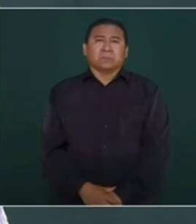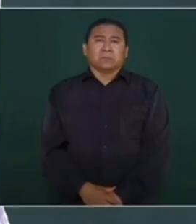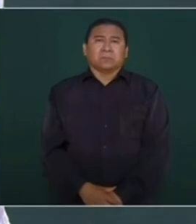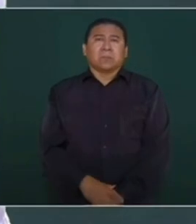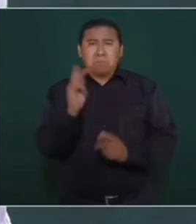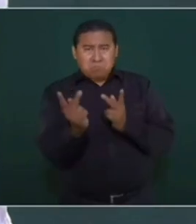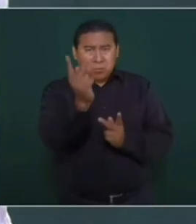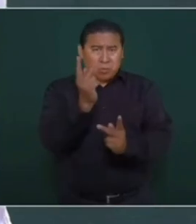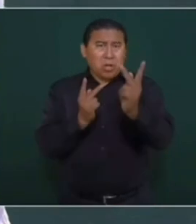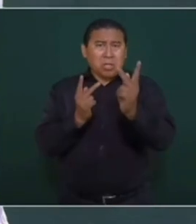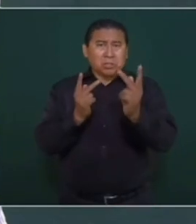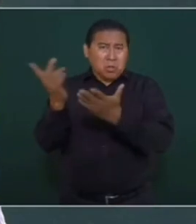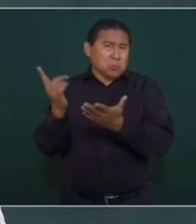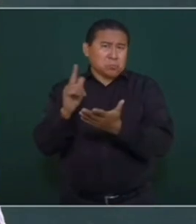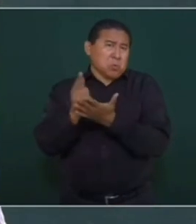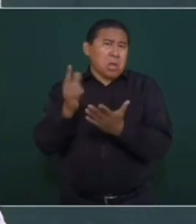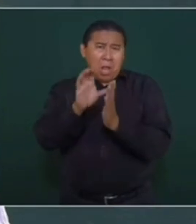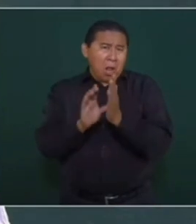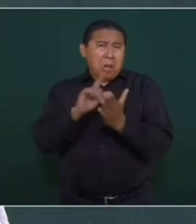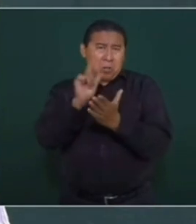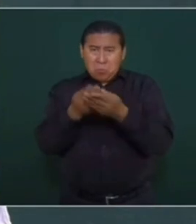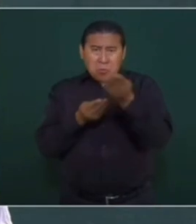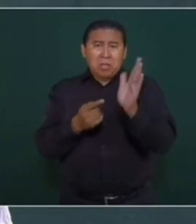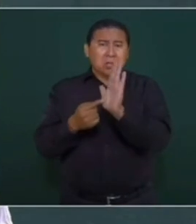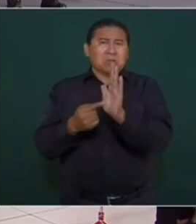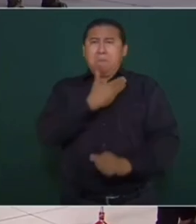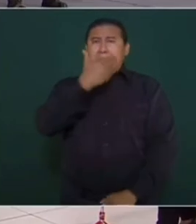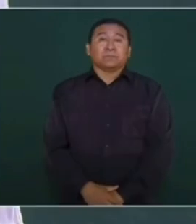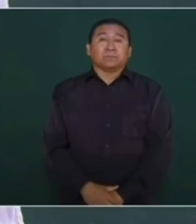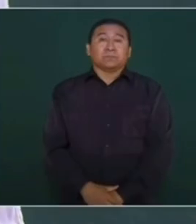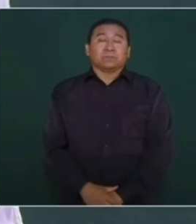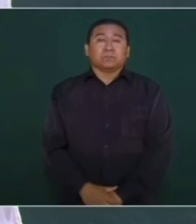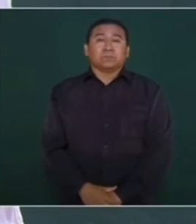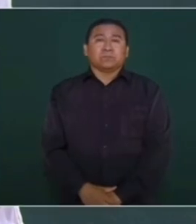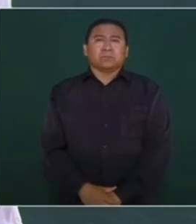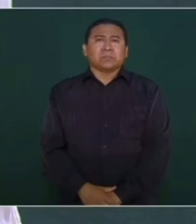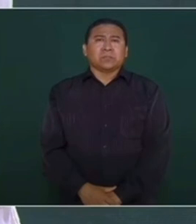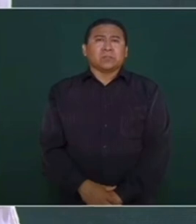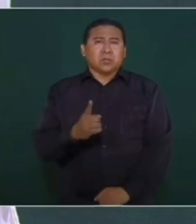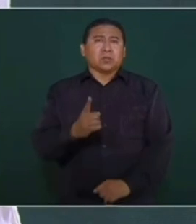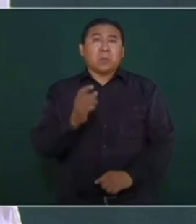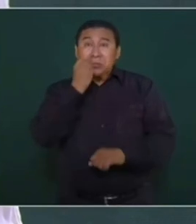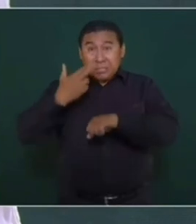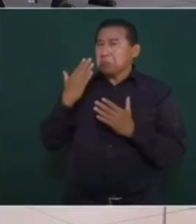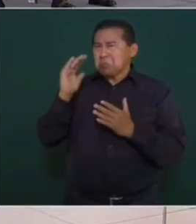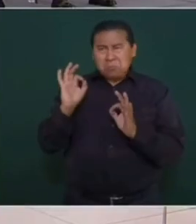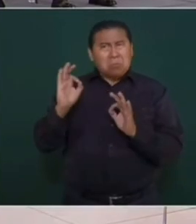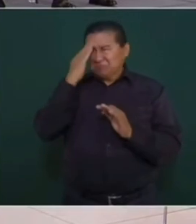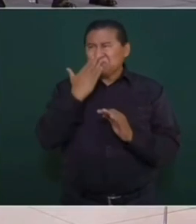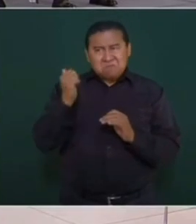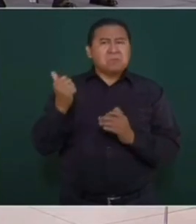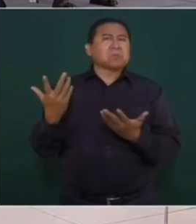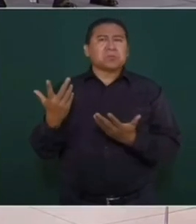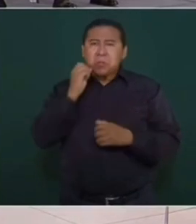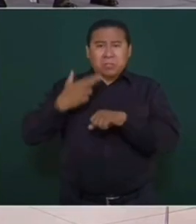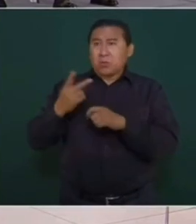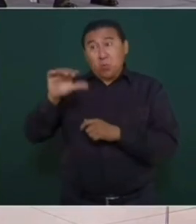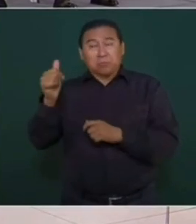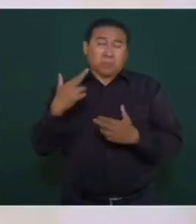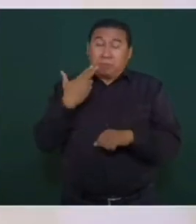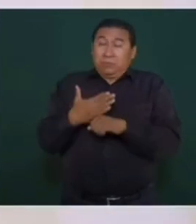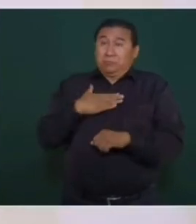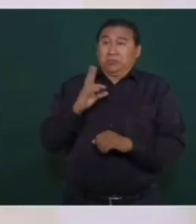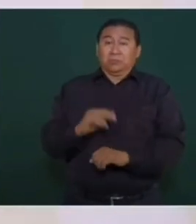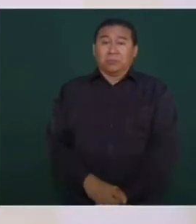preguntar a los legisladores, pero no sobre la presidencia. Le pregunté si consideraban que era un buen secretario de gobernación. Lo otro no me corresponde a mí.